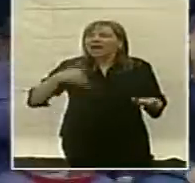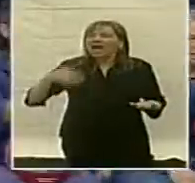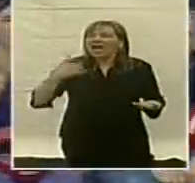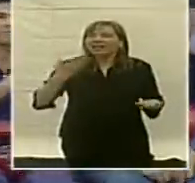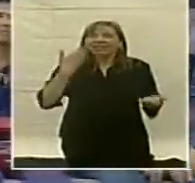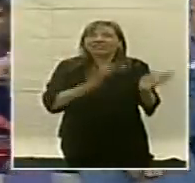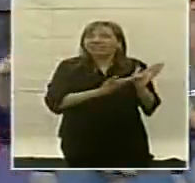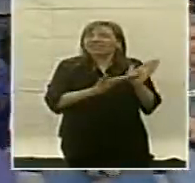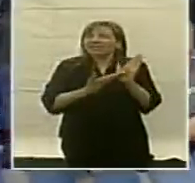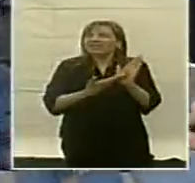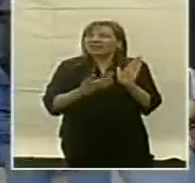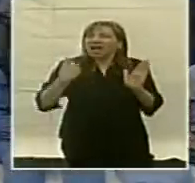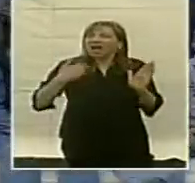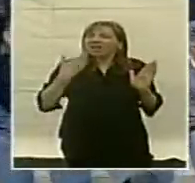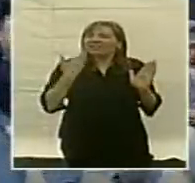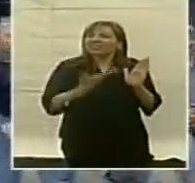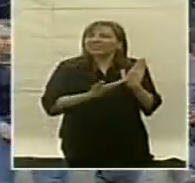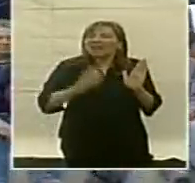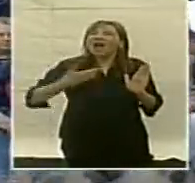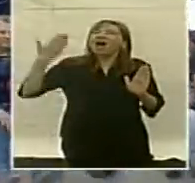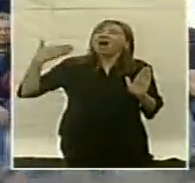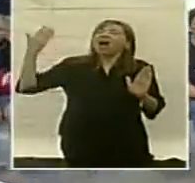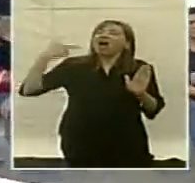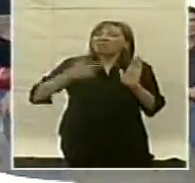hemos sido.